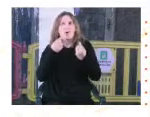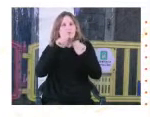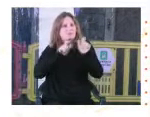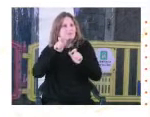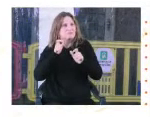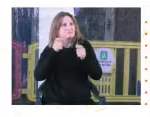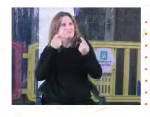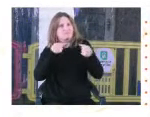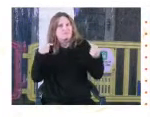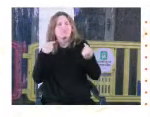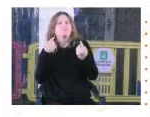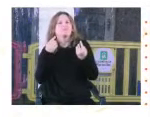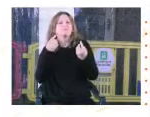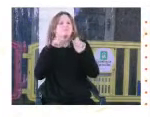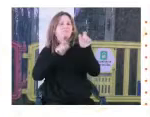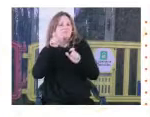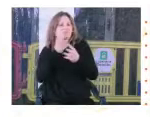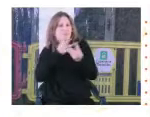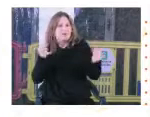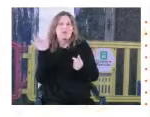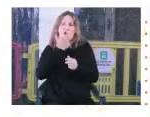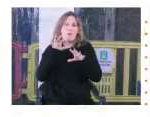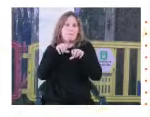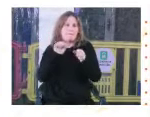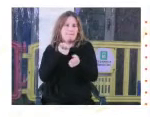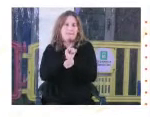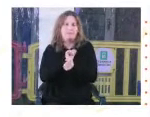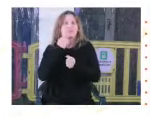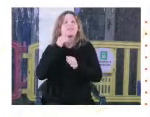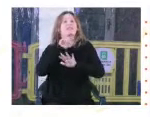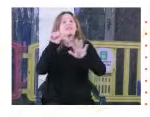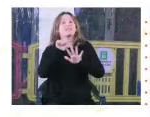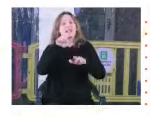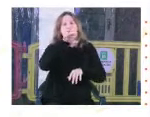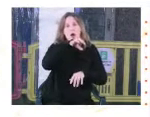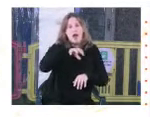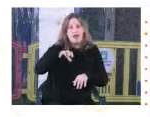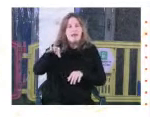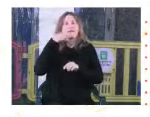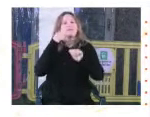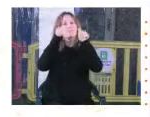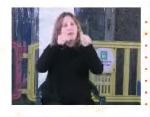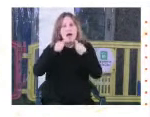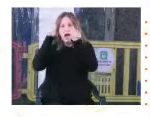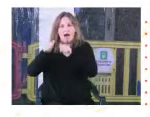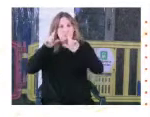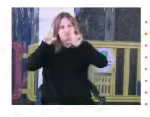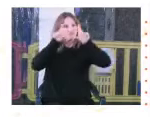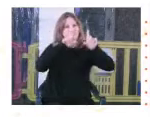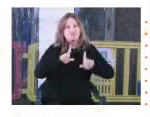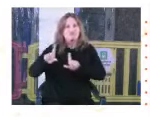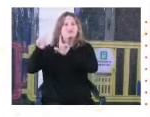detención. En estos 16 sitios se van a colocar placas en las que van a haber una